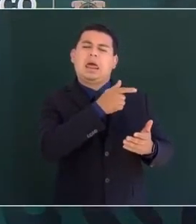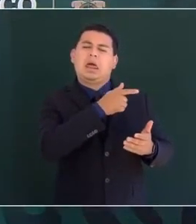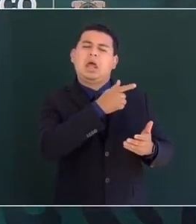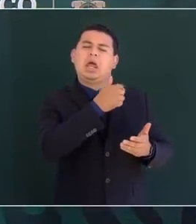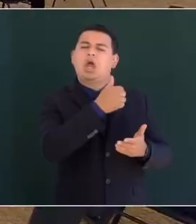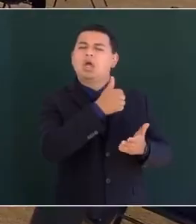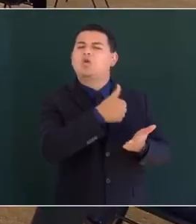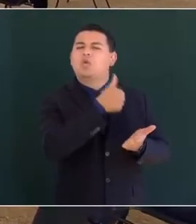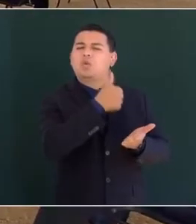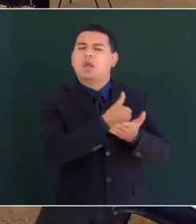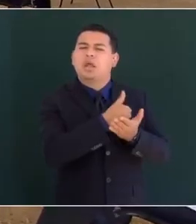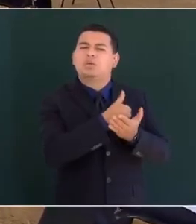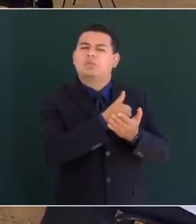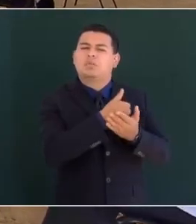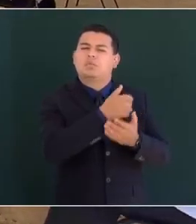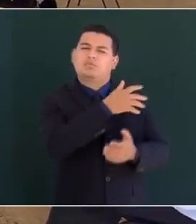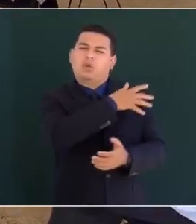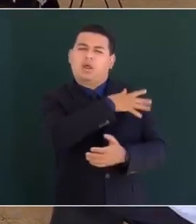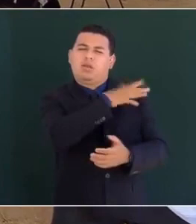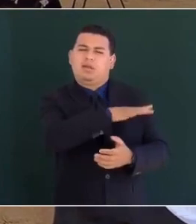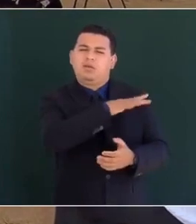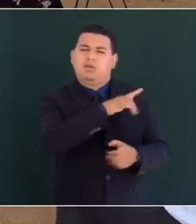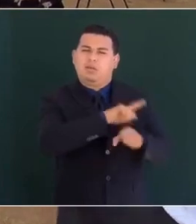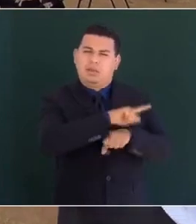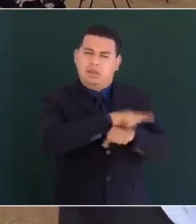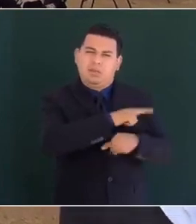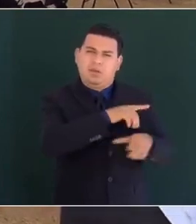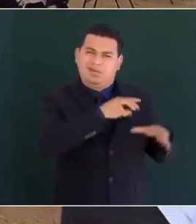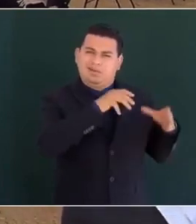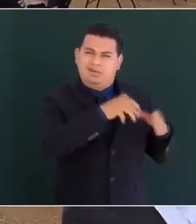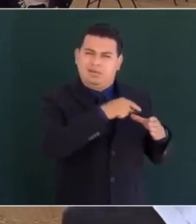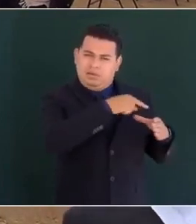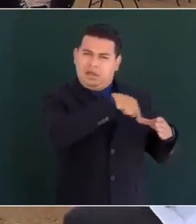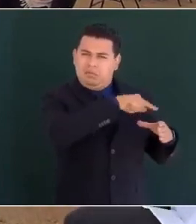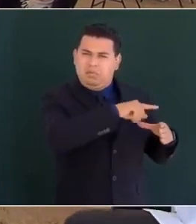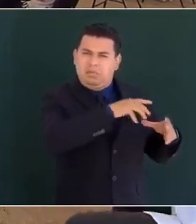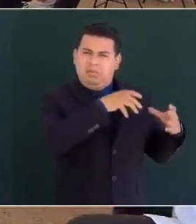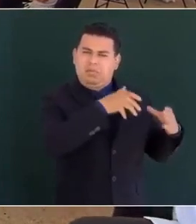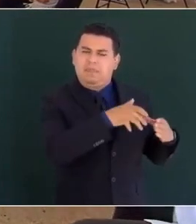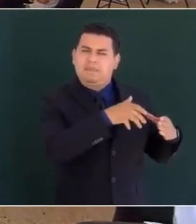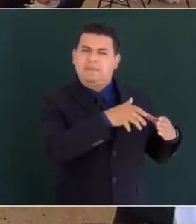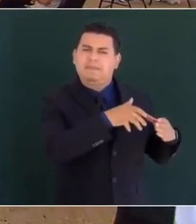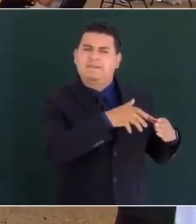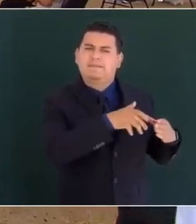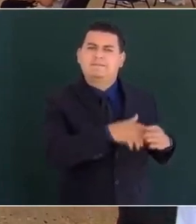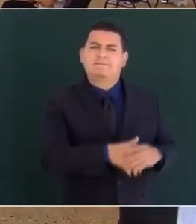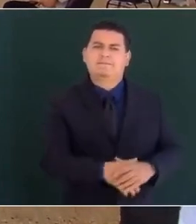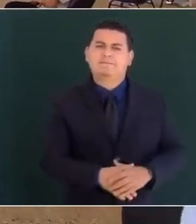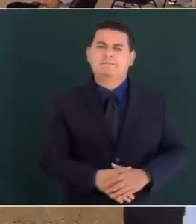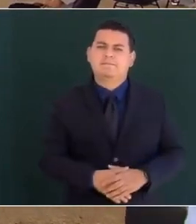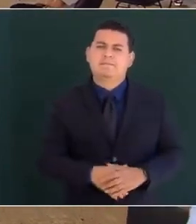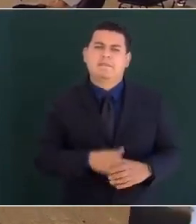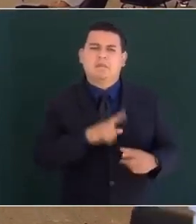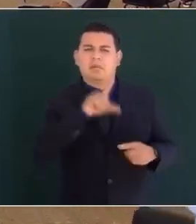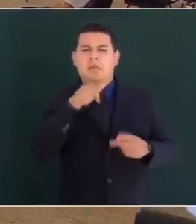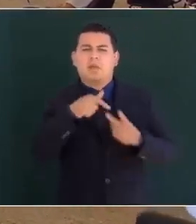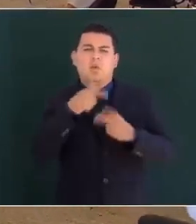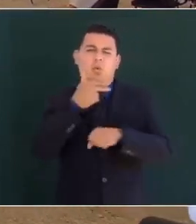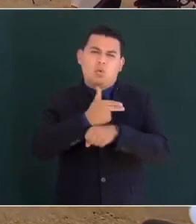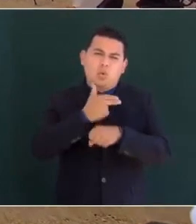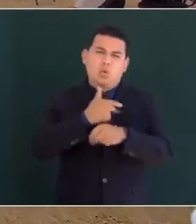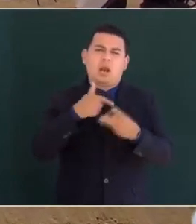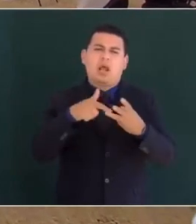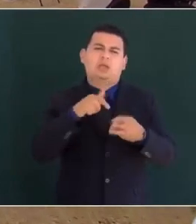que estaba formada por ese país además de Honduras El Salvador